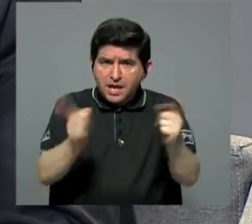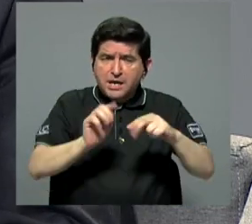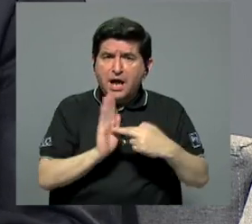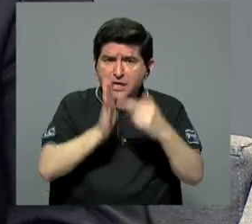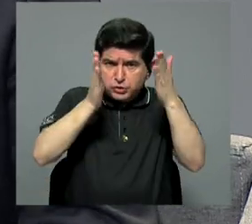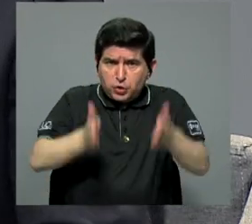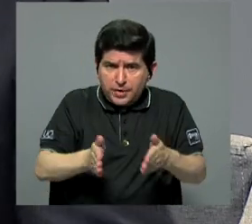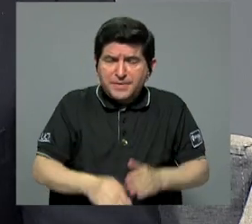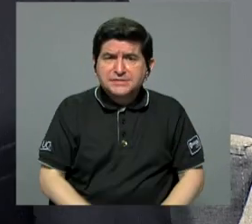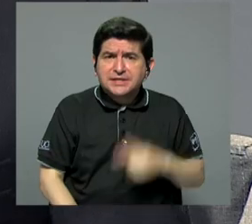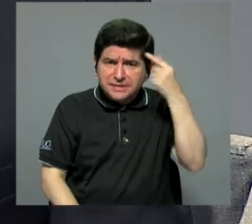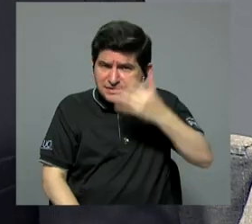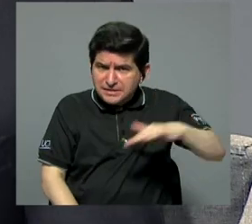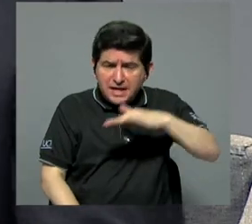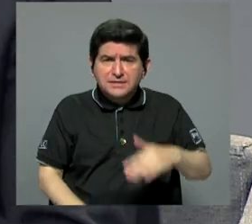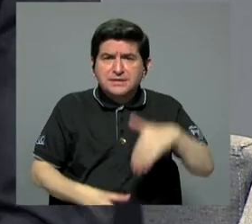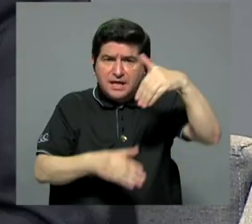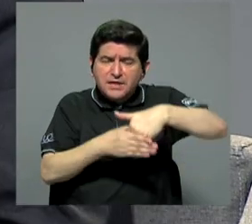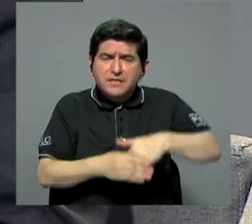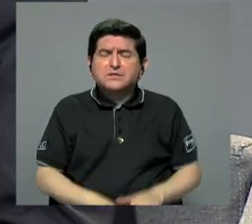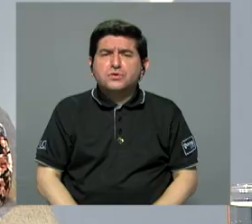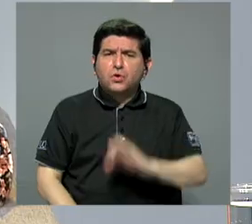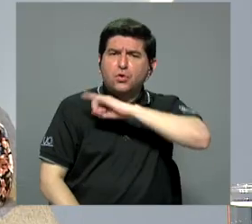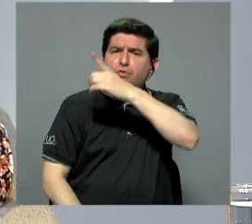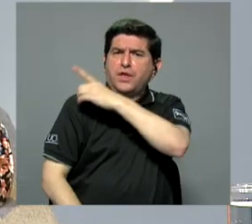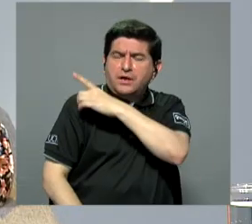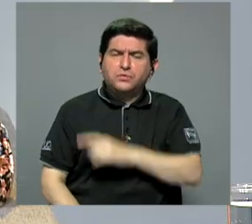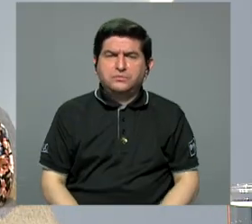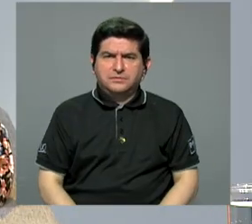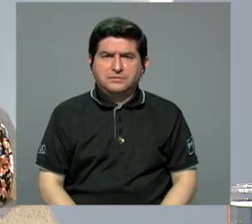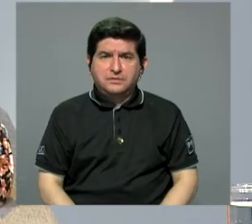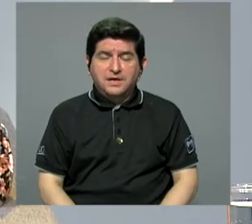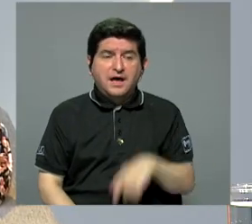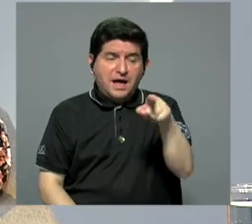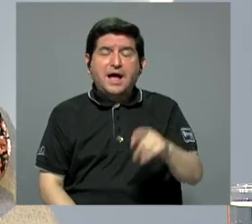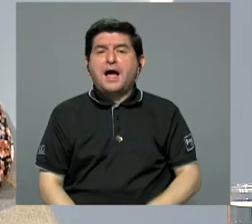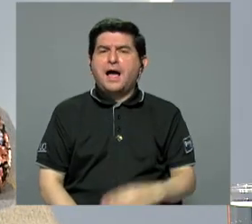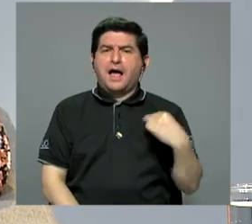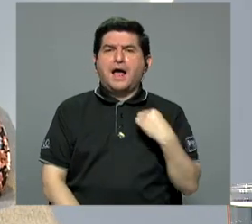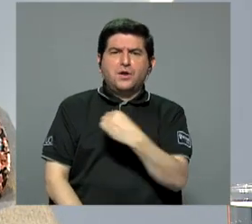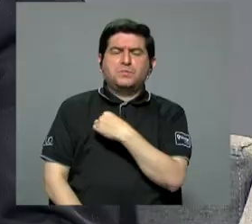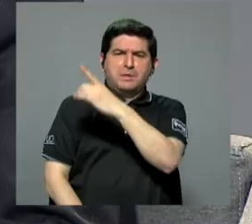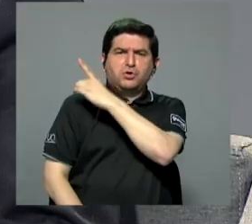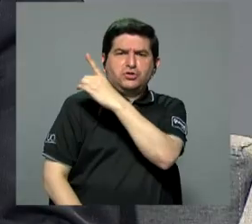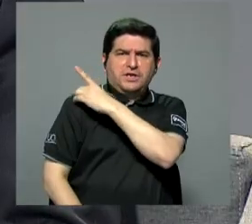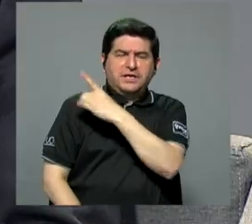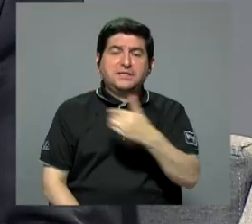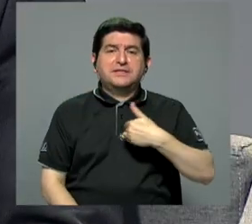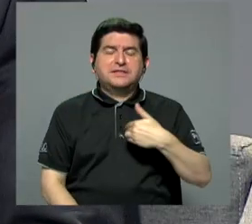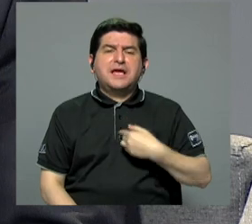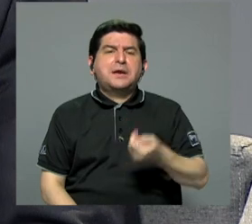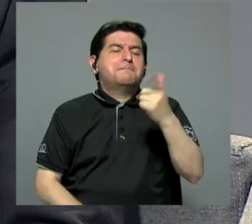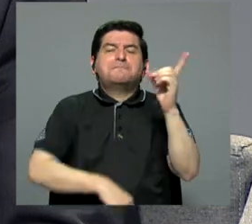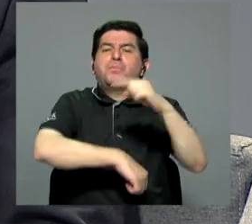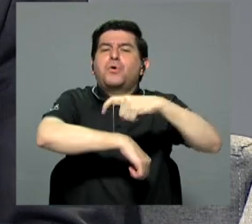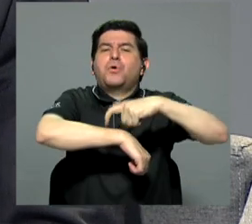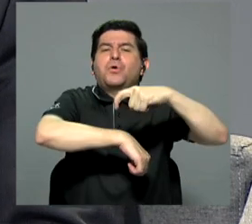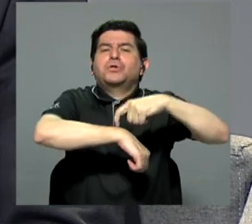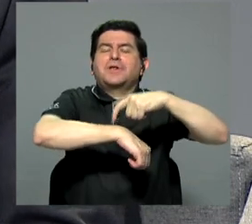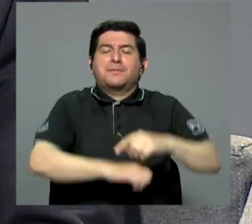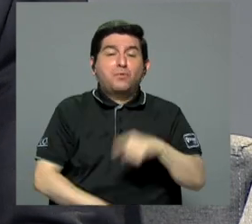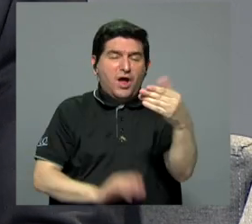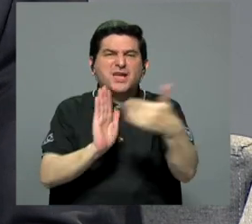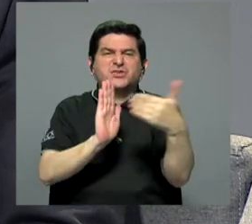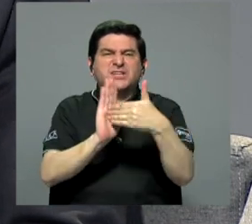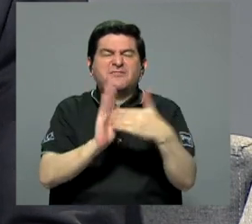representantes del Estado ante la Junta Directiva? Ah, no. A sus directivos de la Caja del Seguro tienen los días contados. Esos son los que